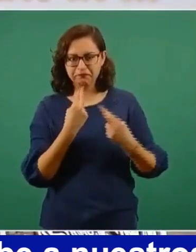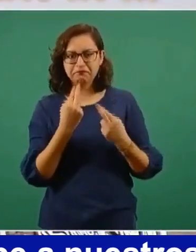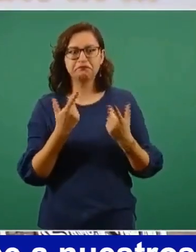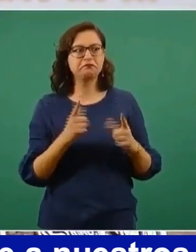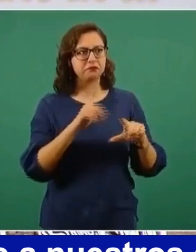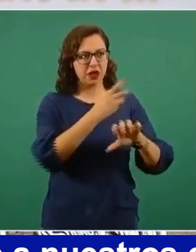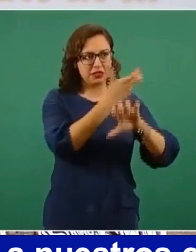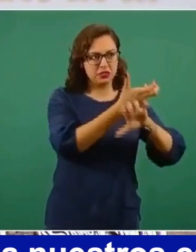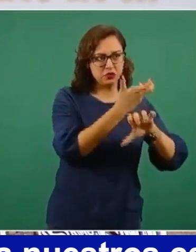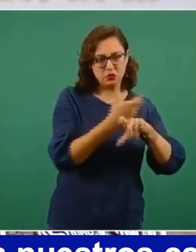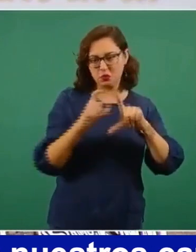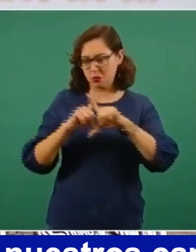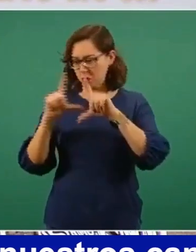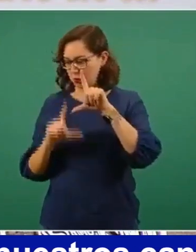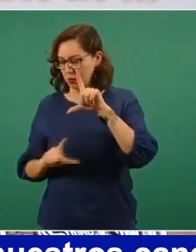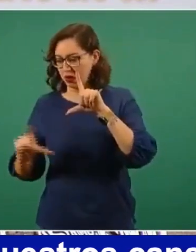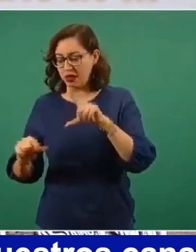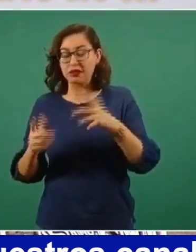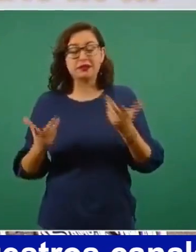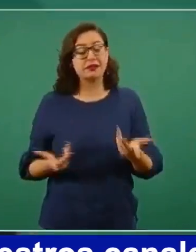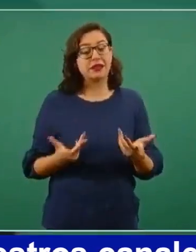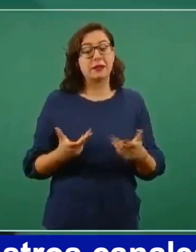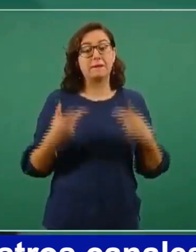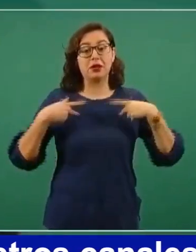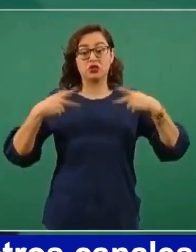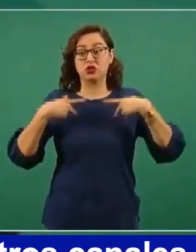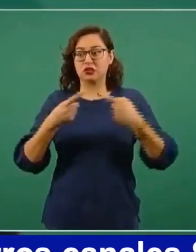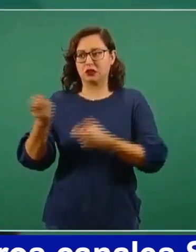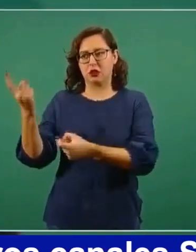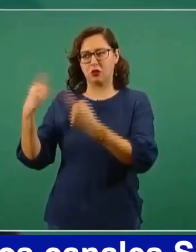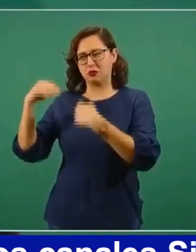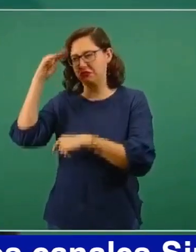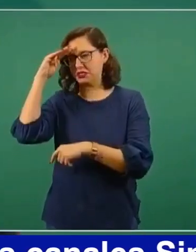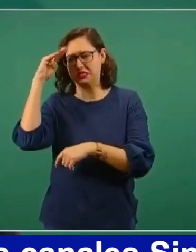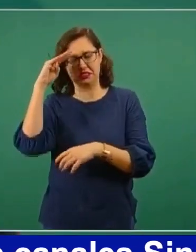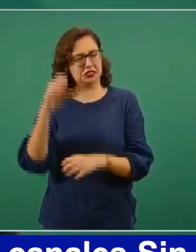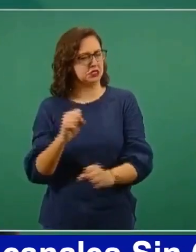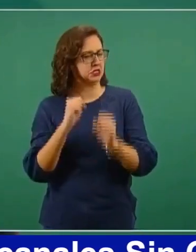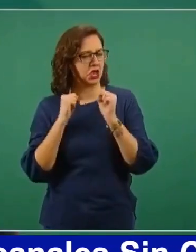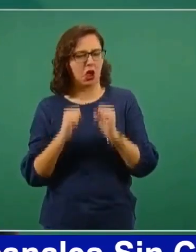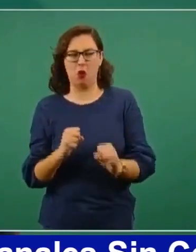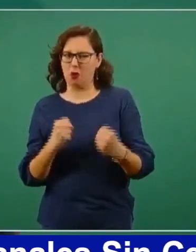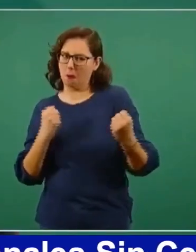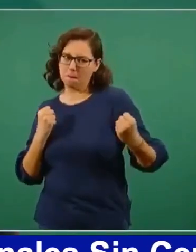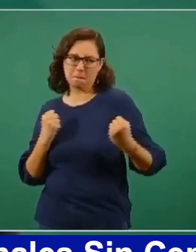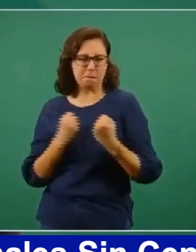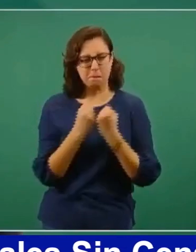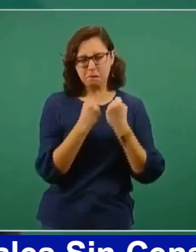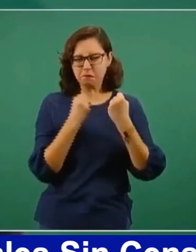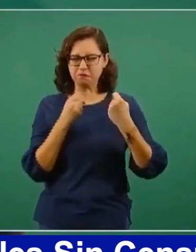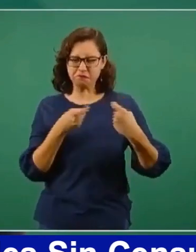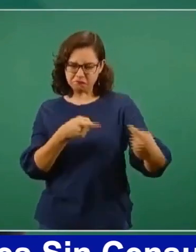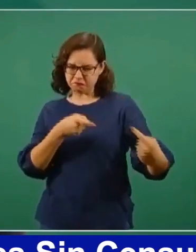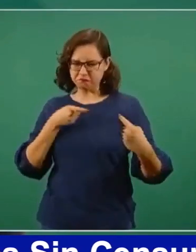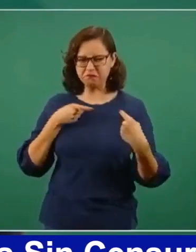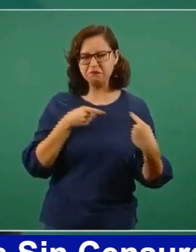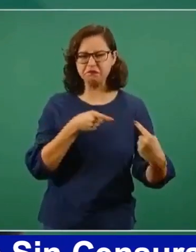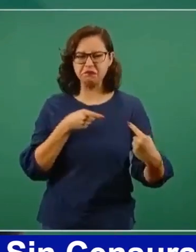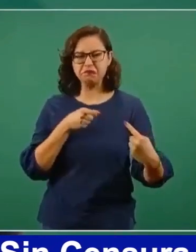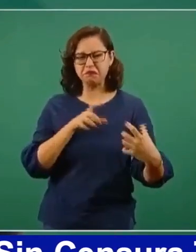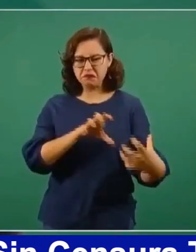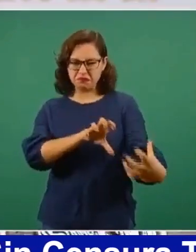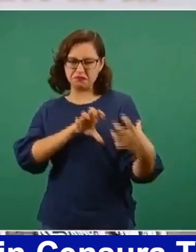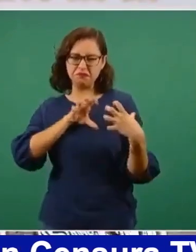Se apostaba que íbamos a confrontarnos, que no nos íbamos a entender.